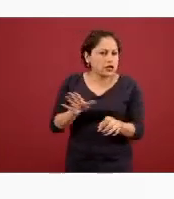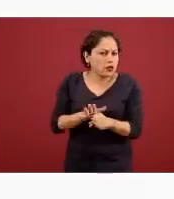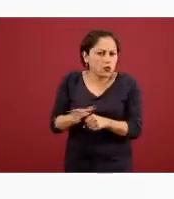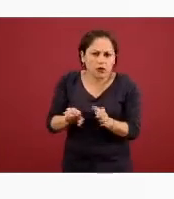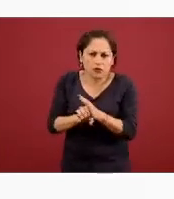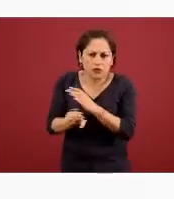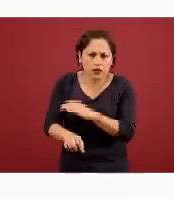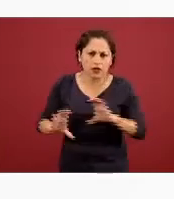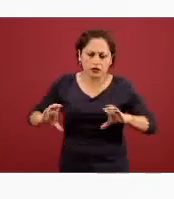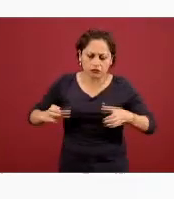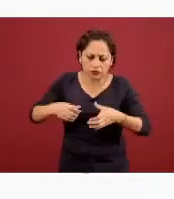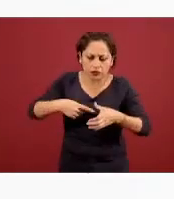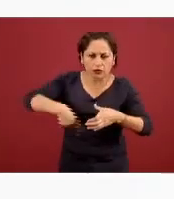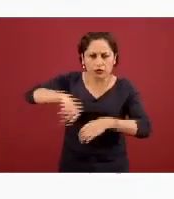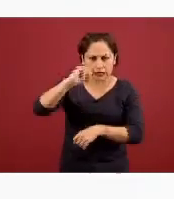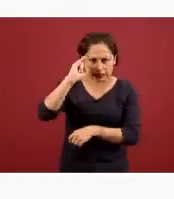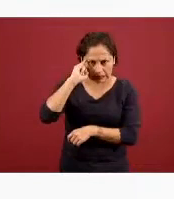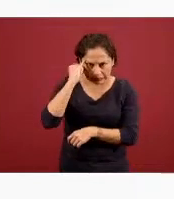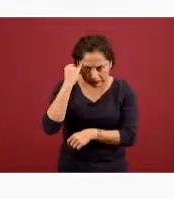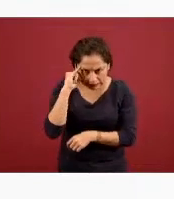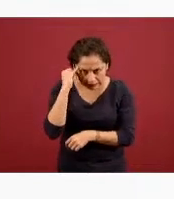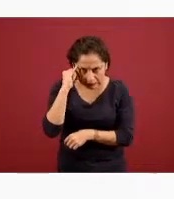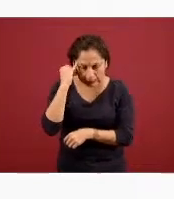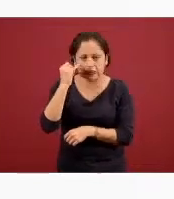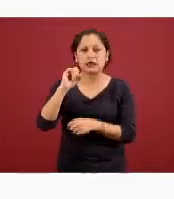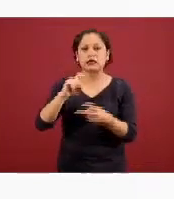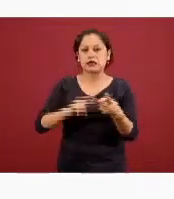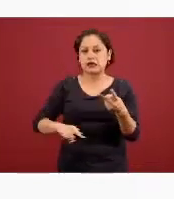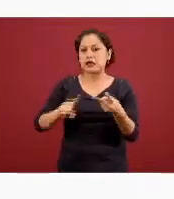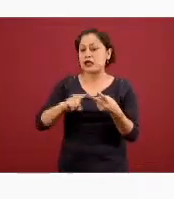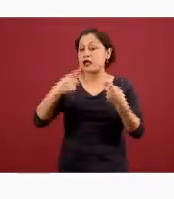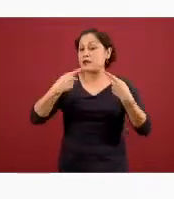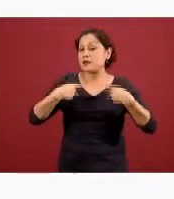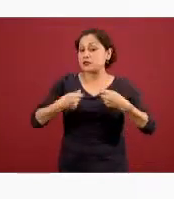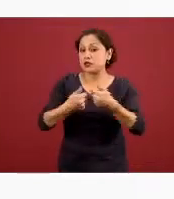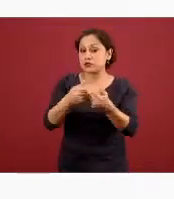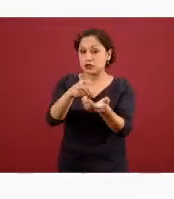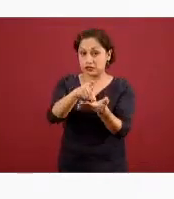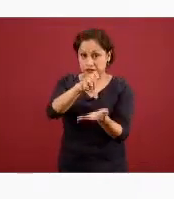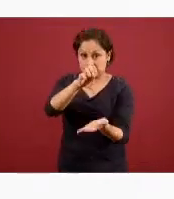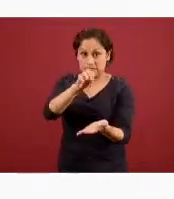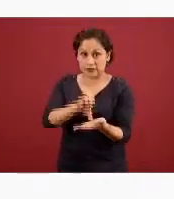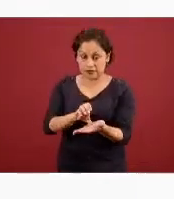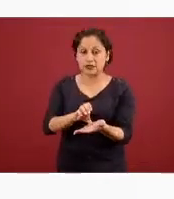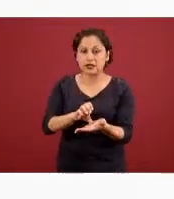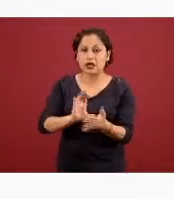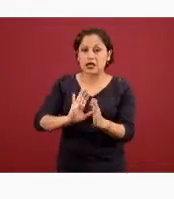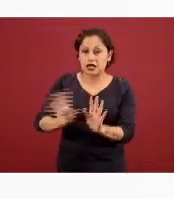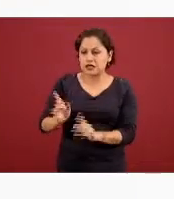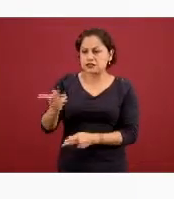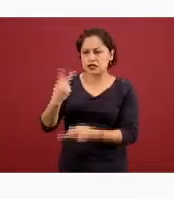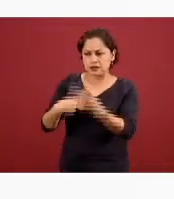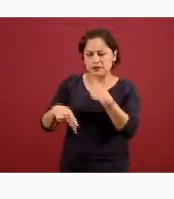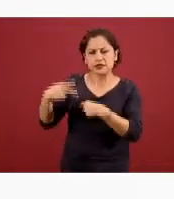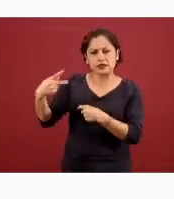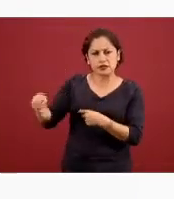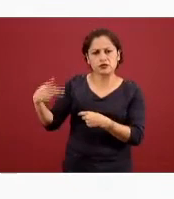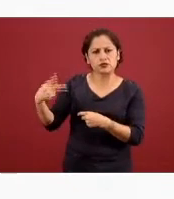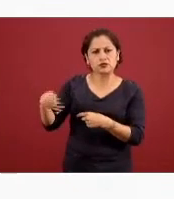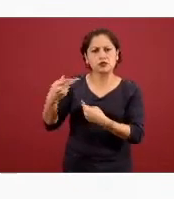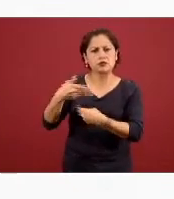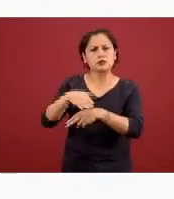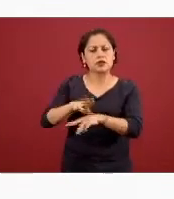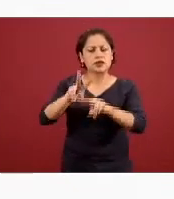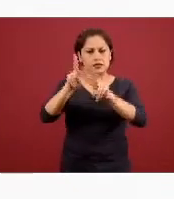originarios tenemos también a las personas con discapacidad ya tuvimos aquí a los compañeros que hablaron sobre esta población de manera muy